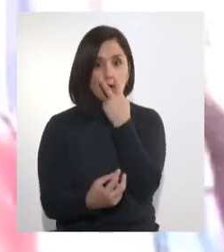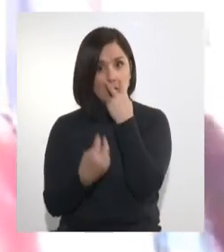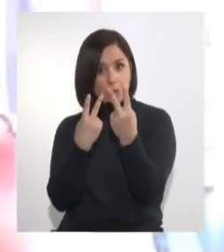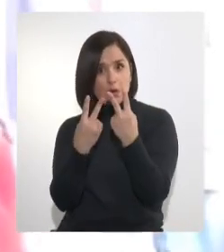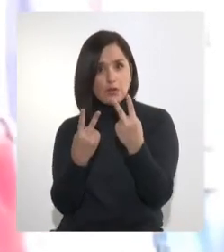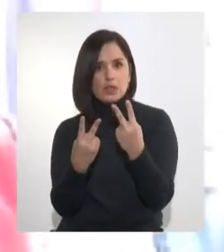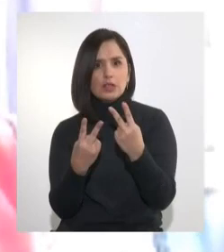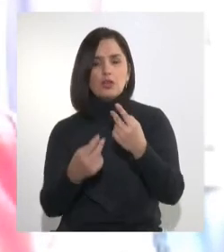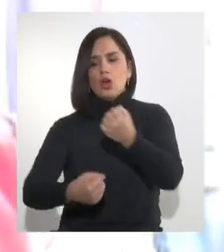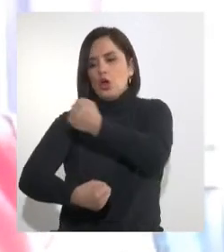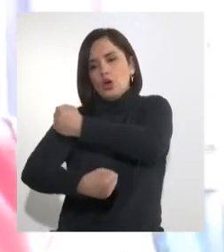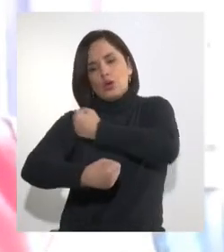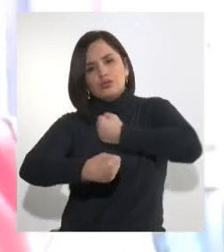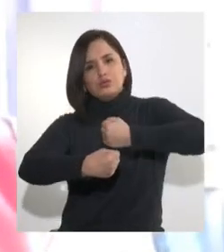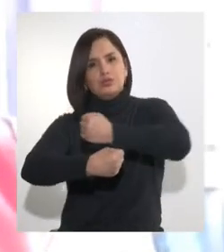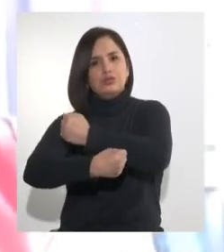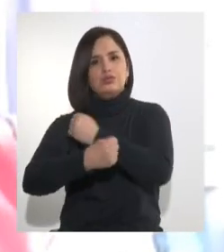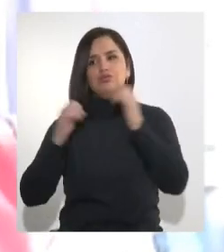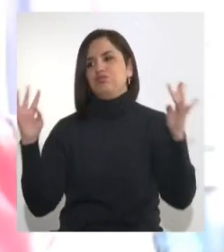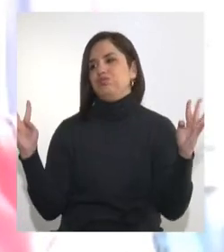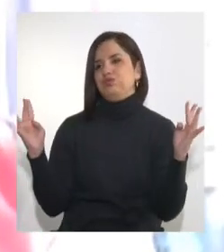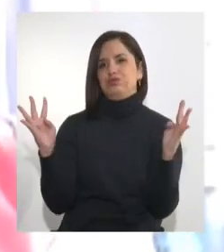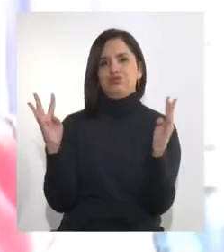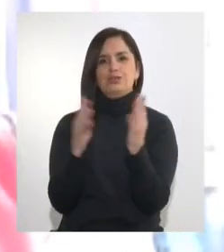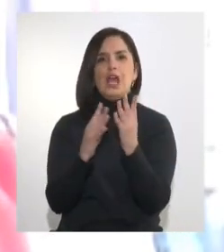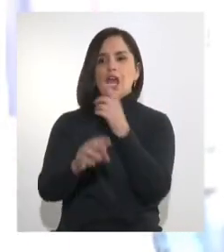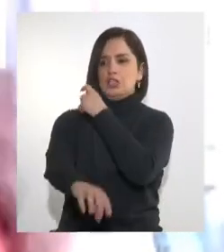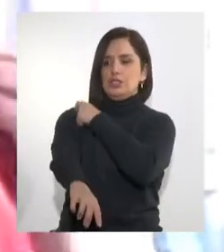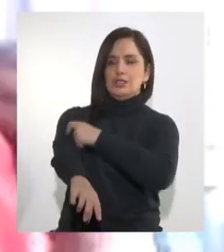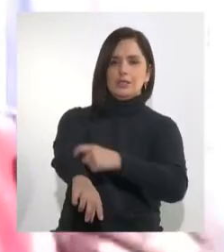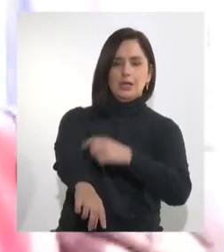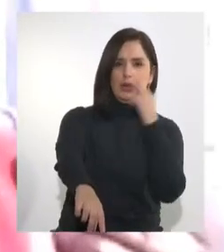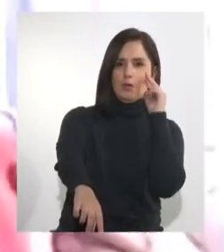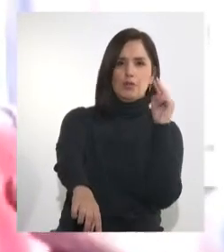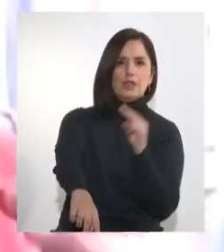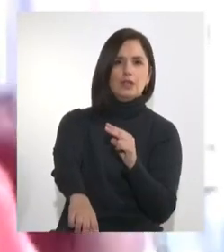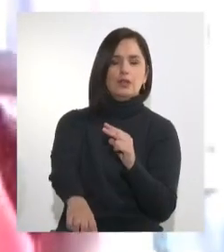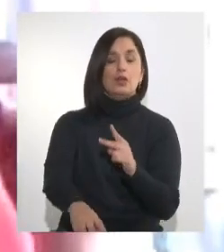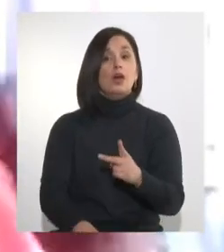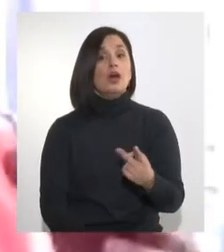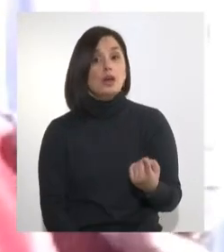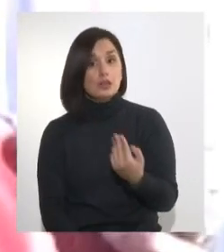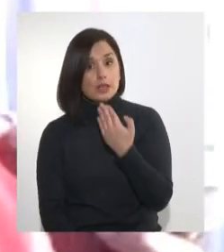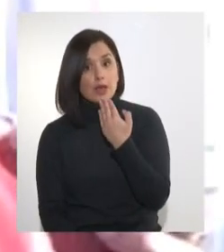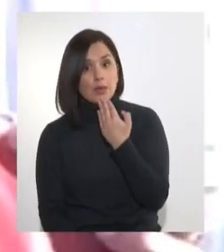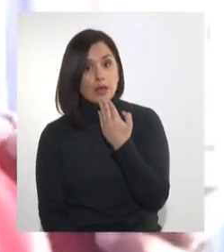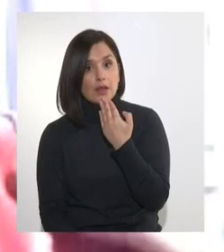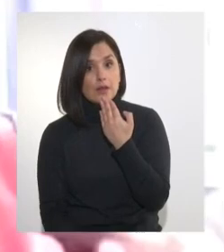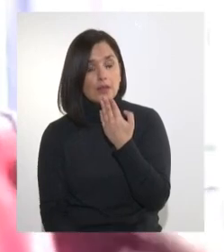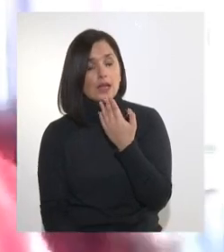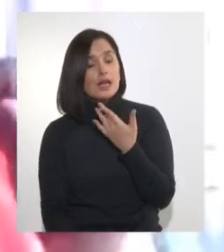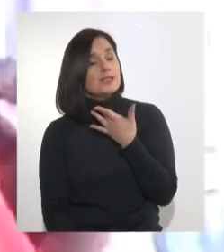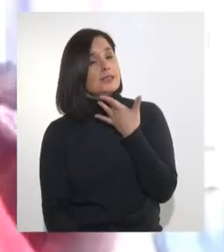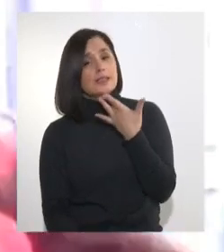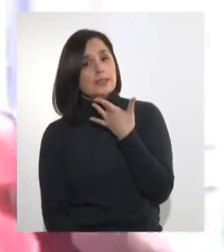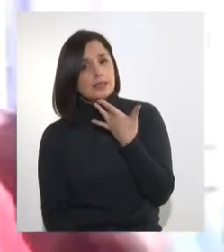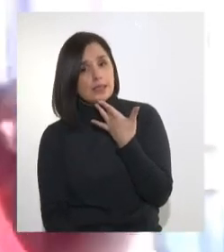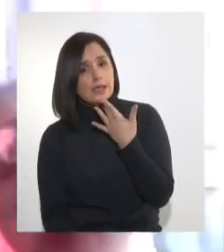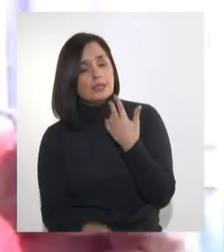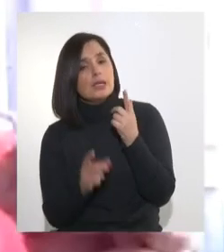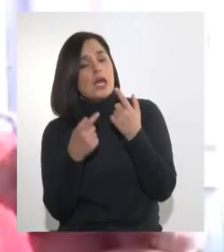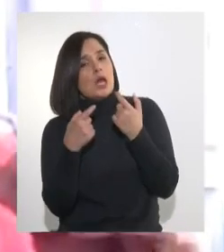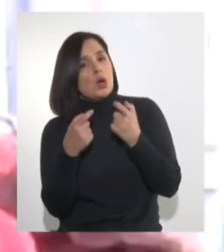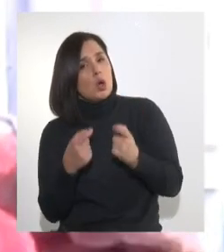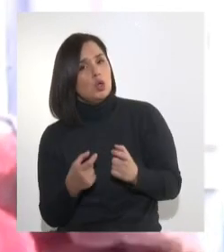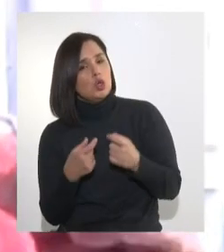miles de ollas comunes a lo largo de todo el país. Hablo también de la sobriedad, de la moderación en el